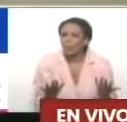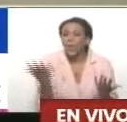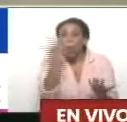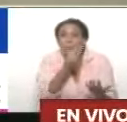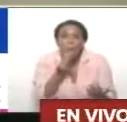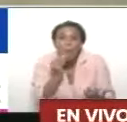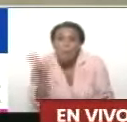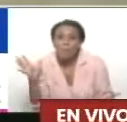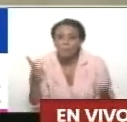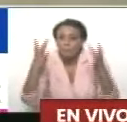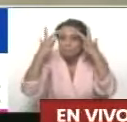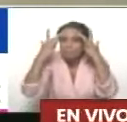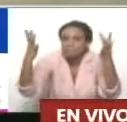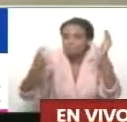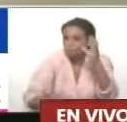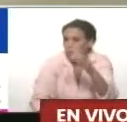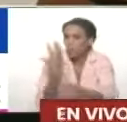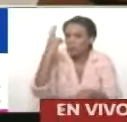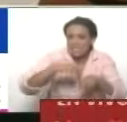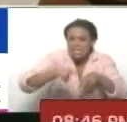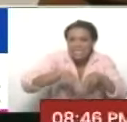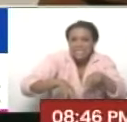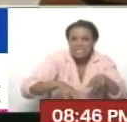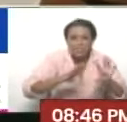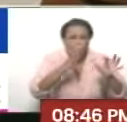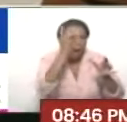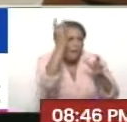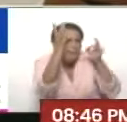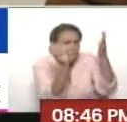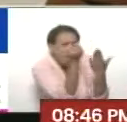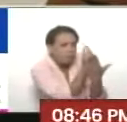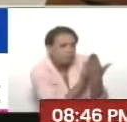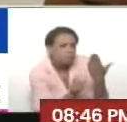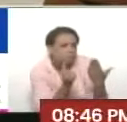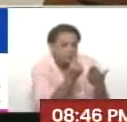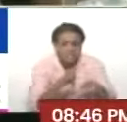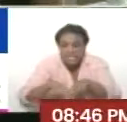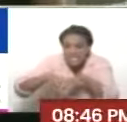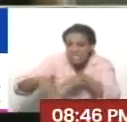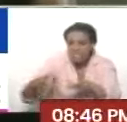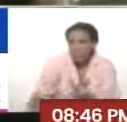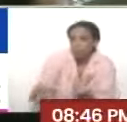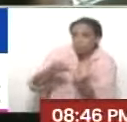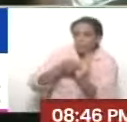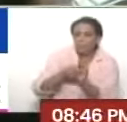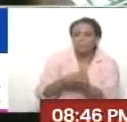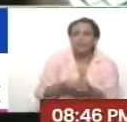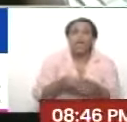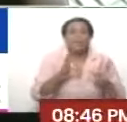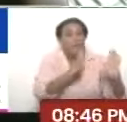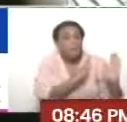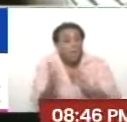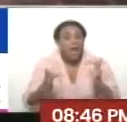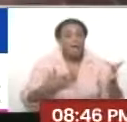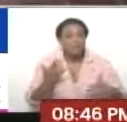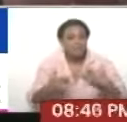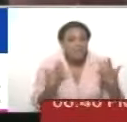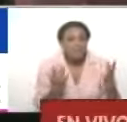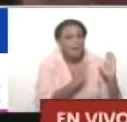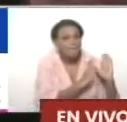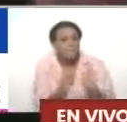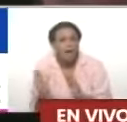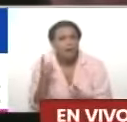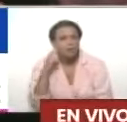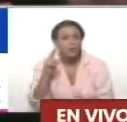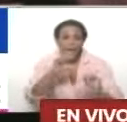jóvenes genios que están surgiendo de la plástica, de las artes plásticas venezolanas, Clemente? Pero dentro de nuestro programa existe un programa